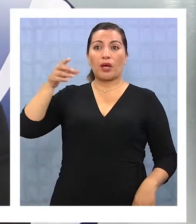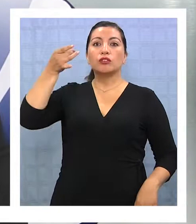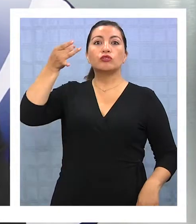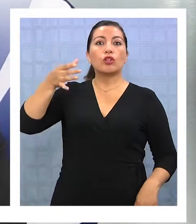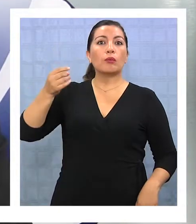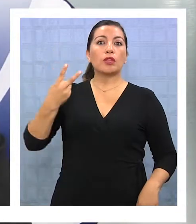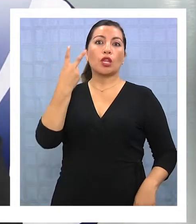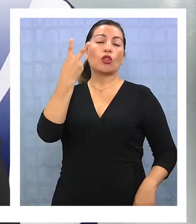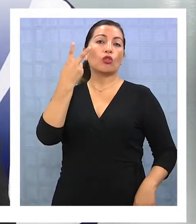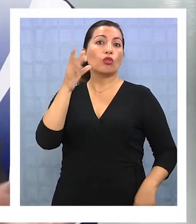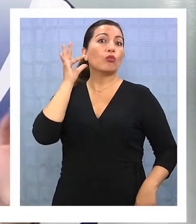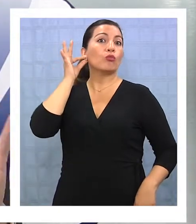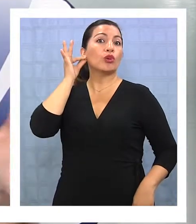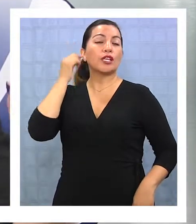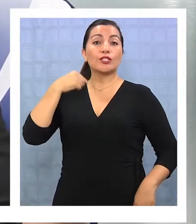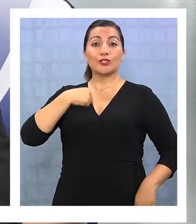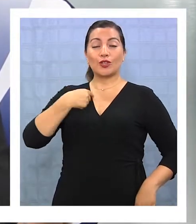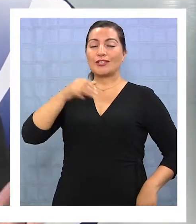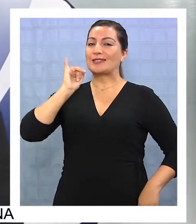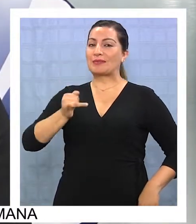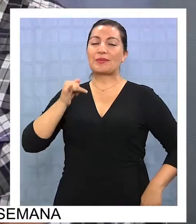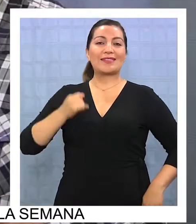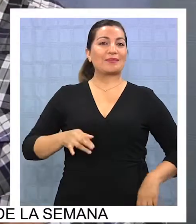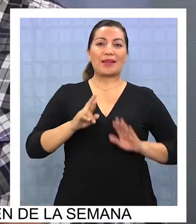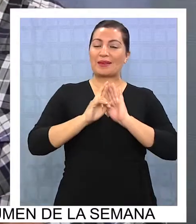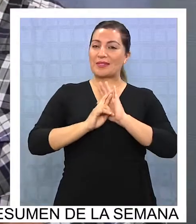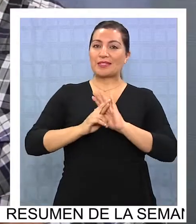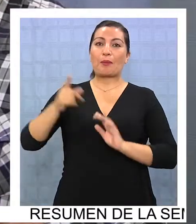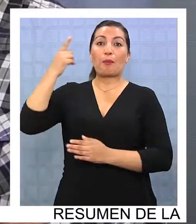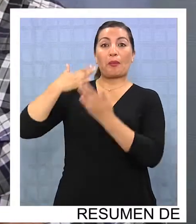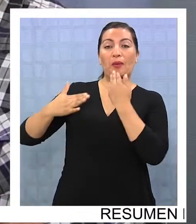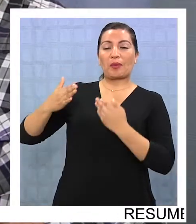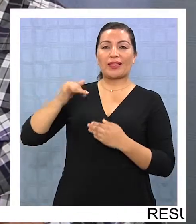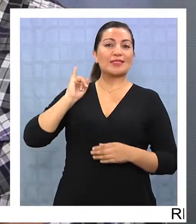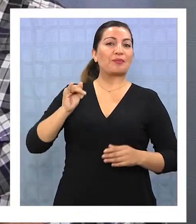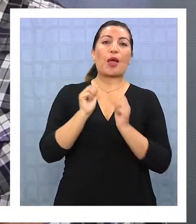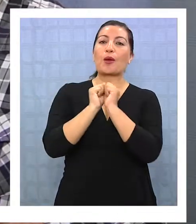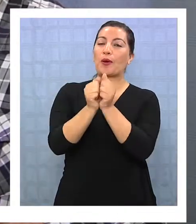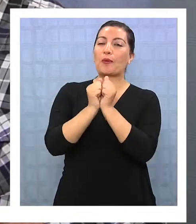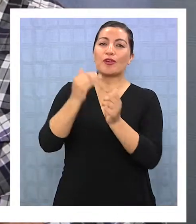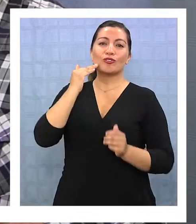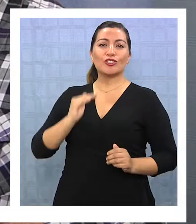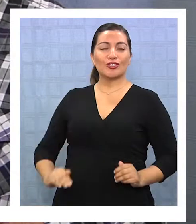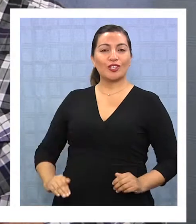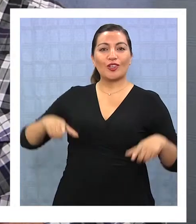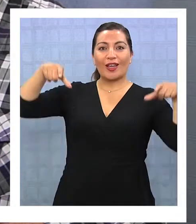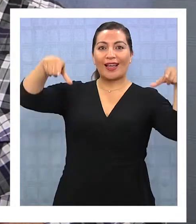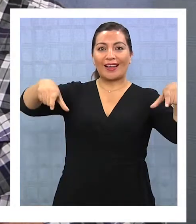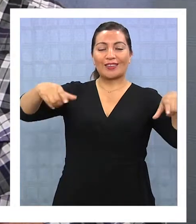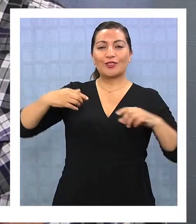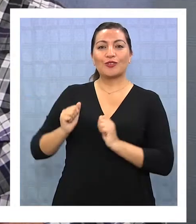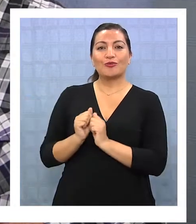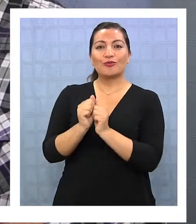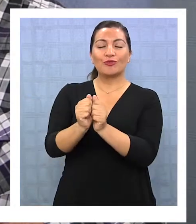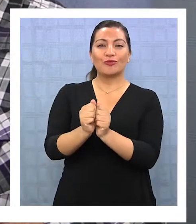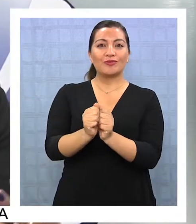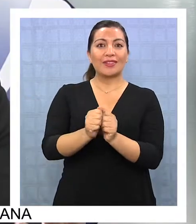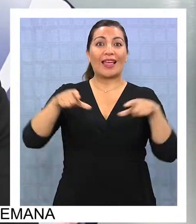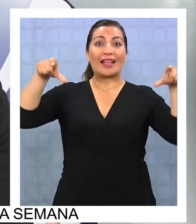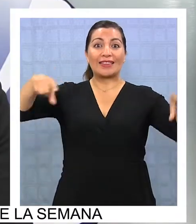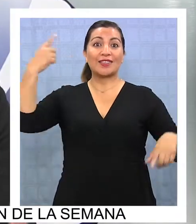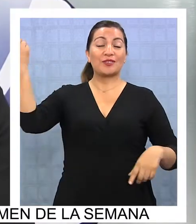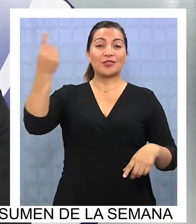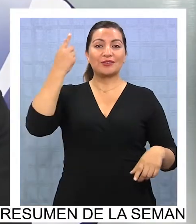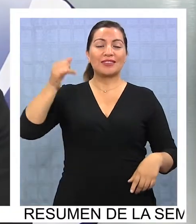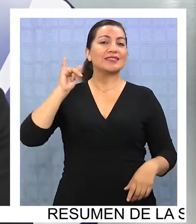que solo tuvo dos mujeres, por lo tanto yo fui la representante de acompañarlos al fútbol desde pequeña. Y la verdad es que cuando voy al